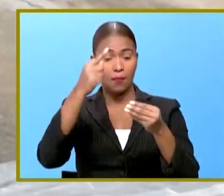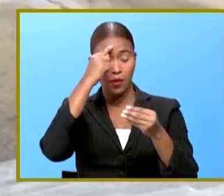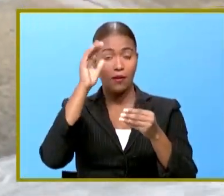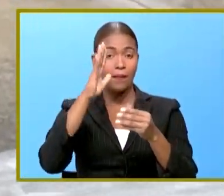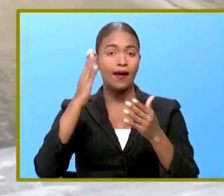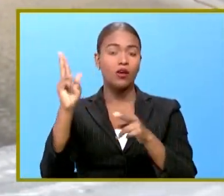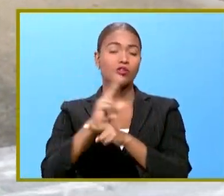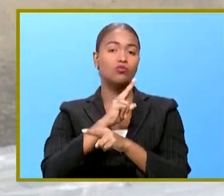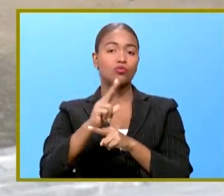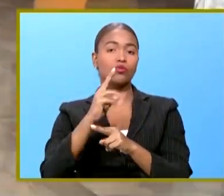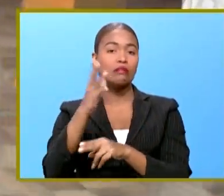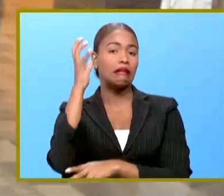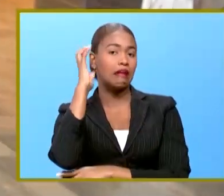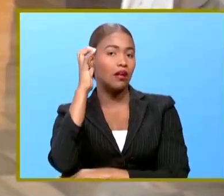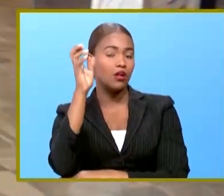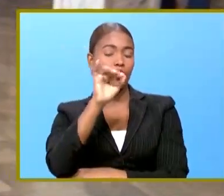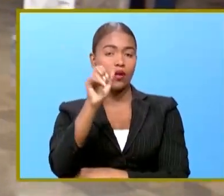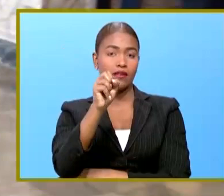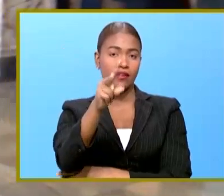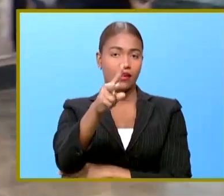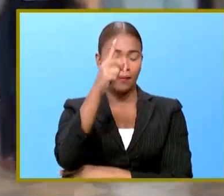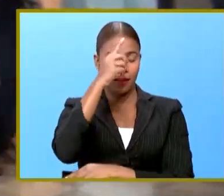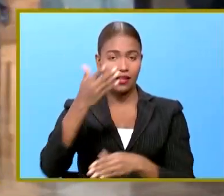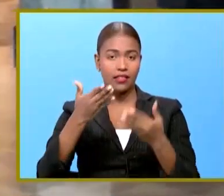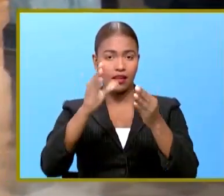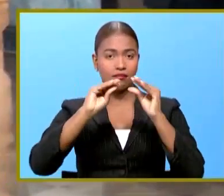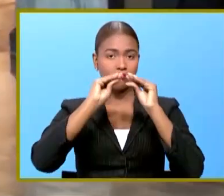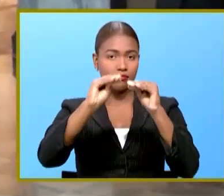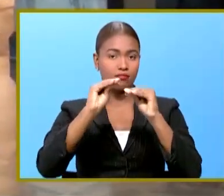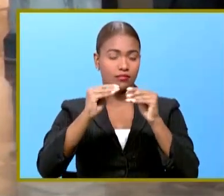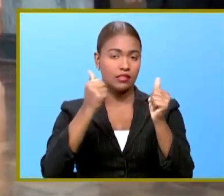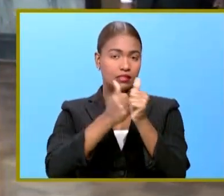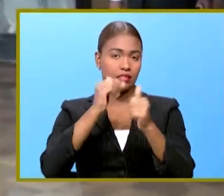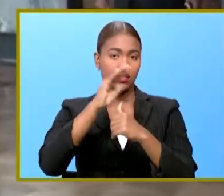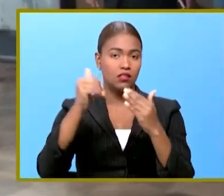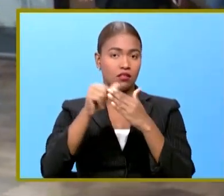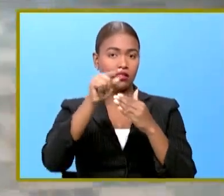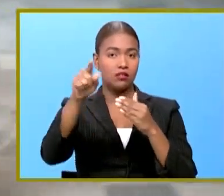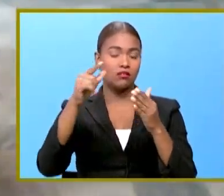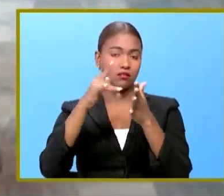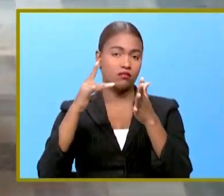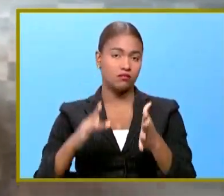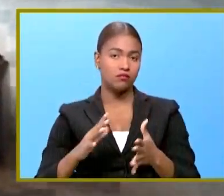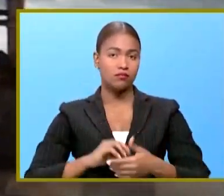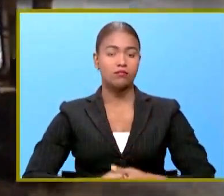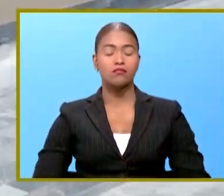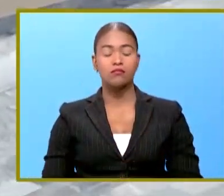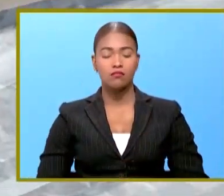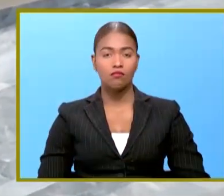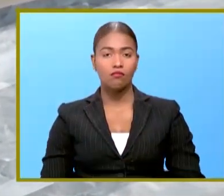estarán utilizando radio y televisión para llevar la docencia a todos los alumnos